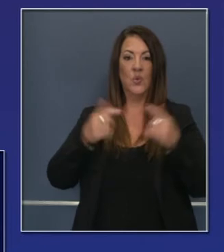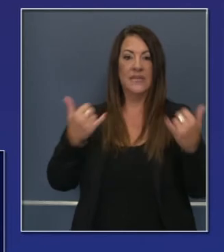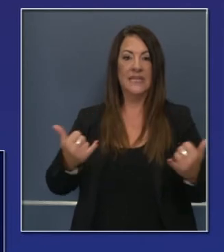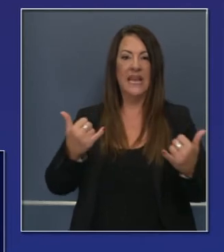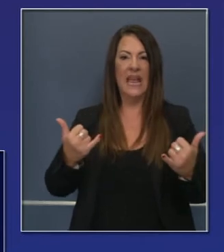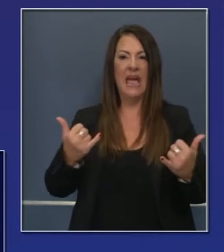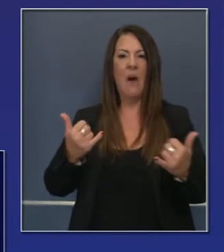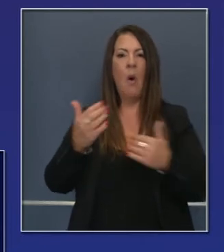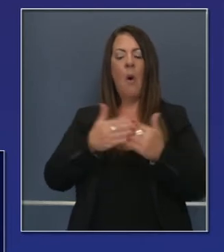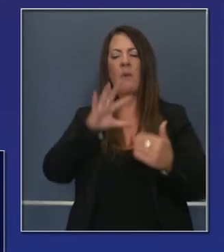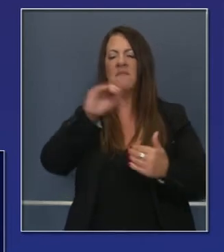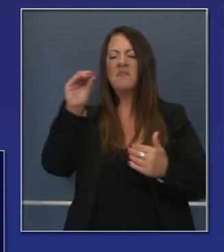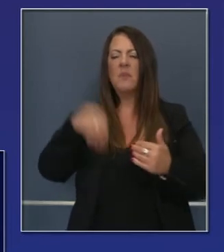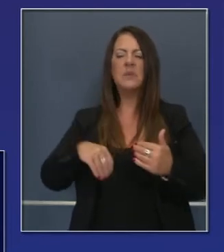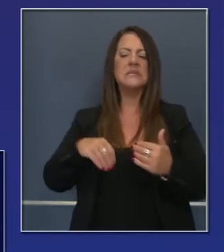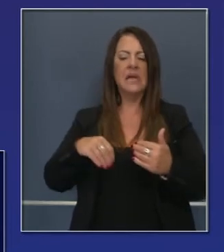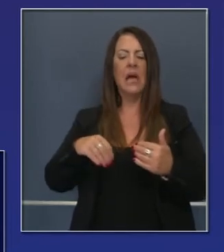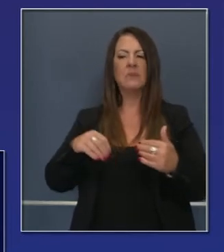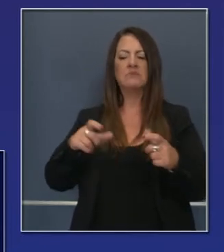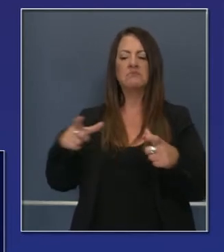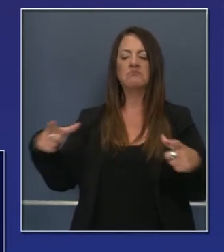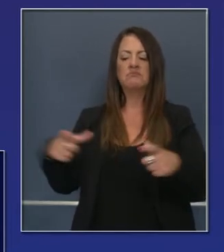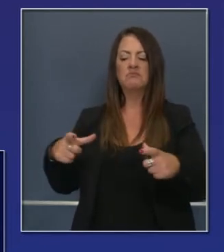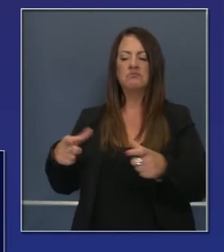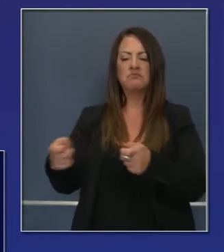46 por ciento, casi 50 por ciento.